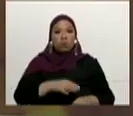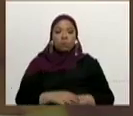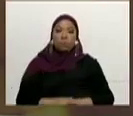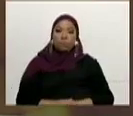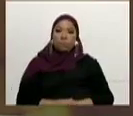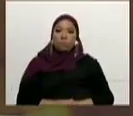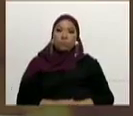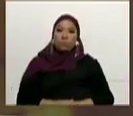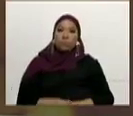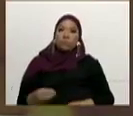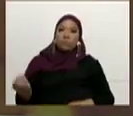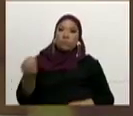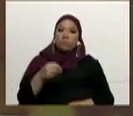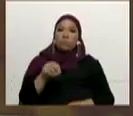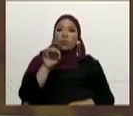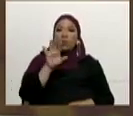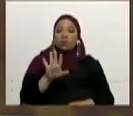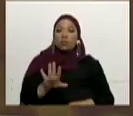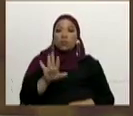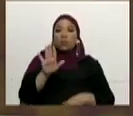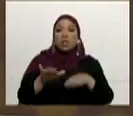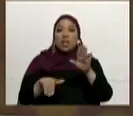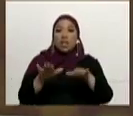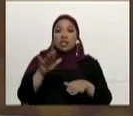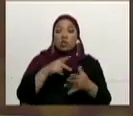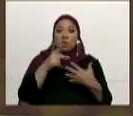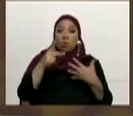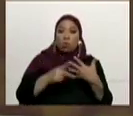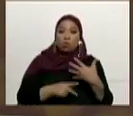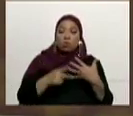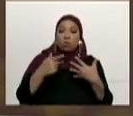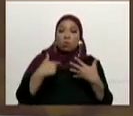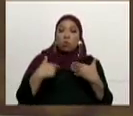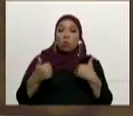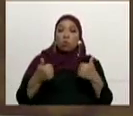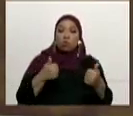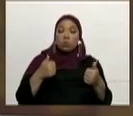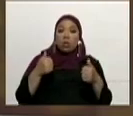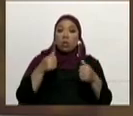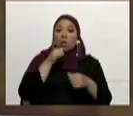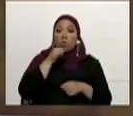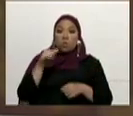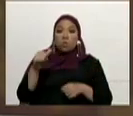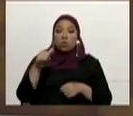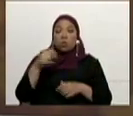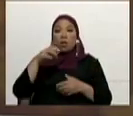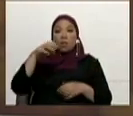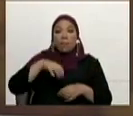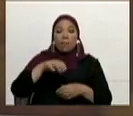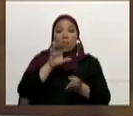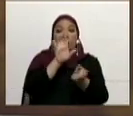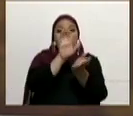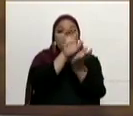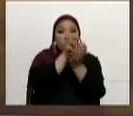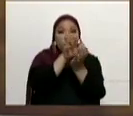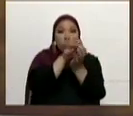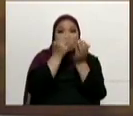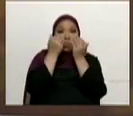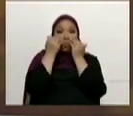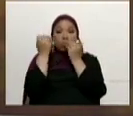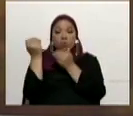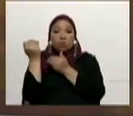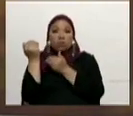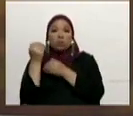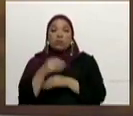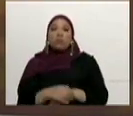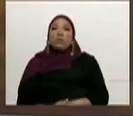Y más de cinco soluciones y 15 nuevos proyectos en materia de servicios públicos fueron anunciados para el Estado Nueva Esparta. Veamos los detalles